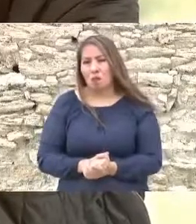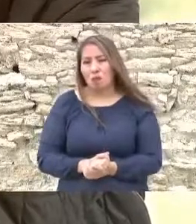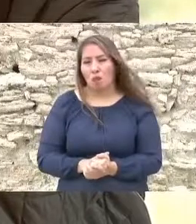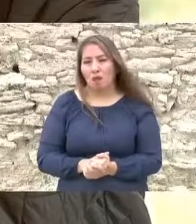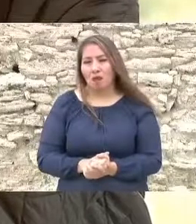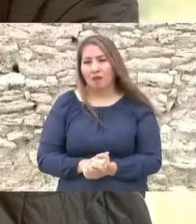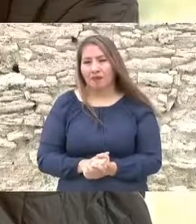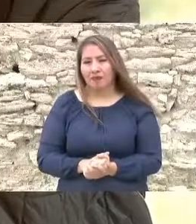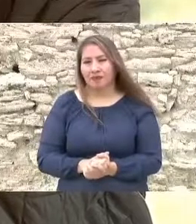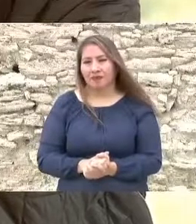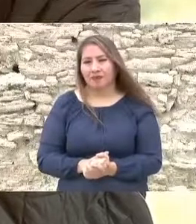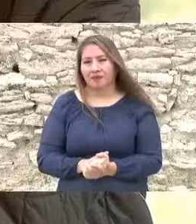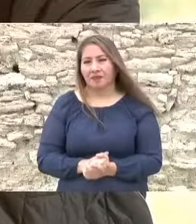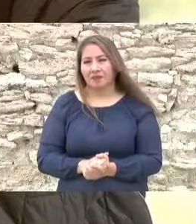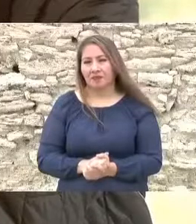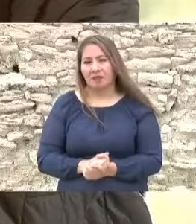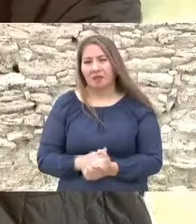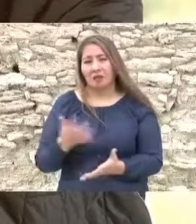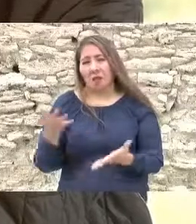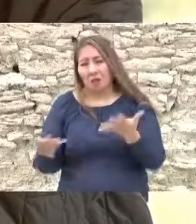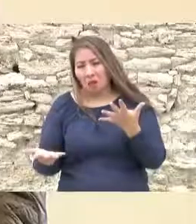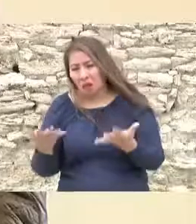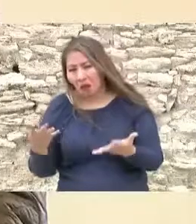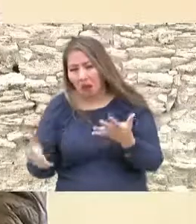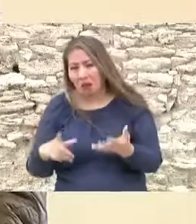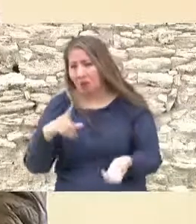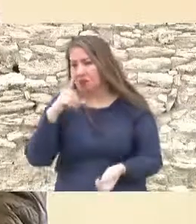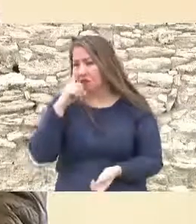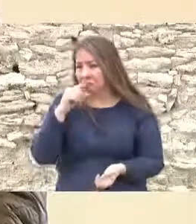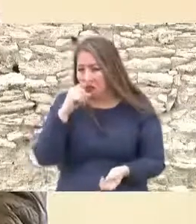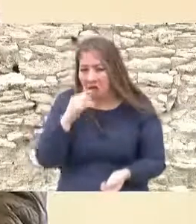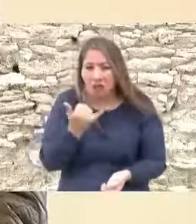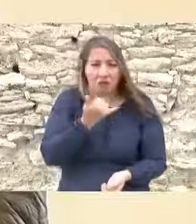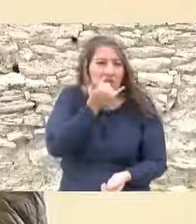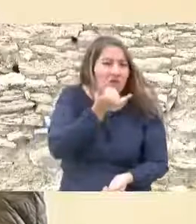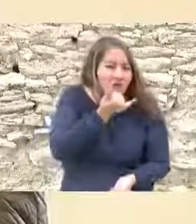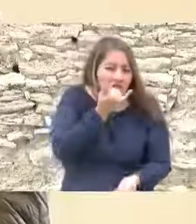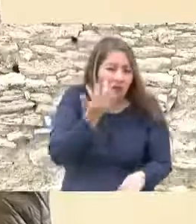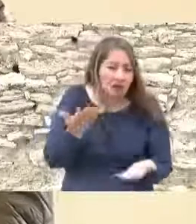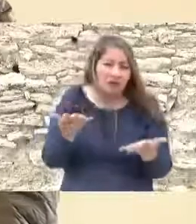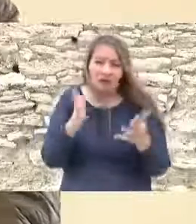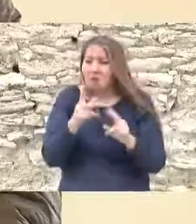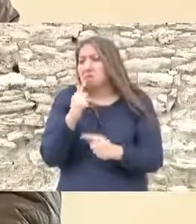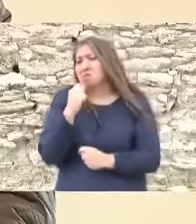sus fallas porque